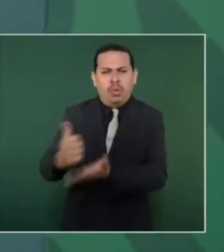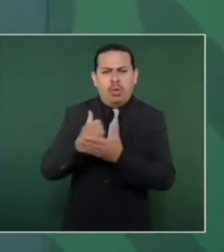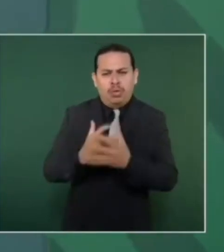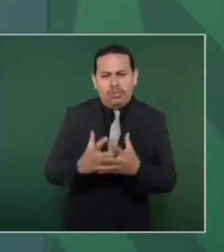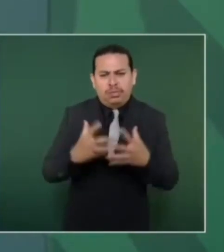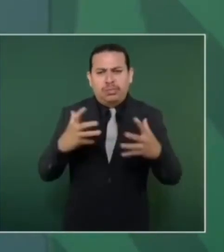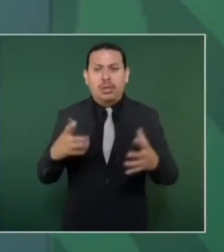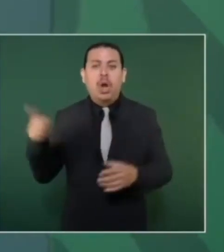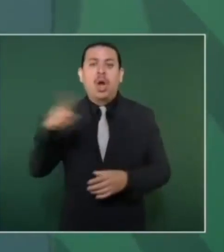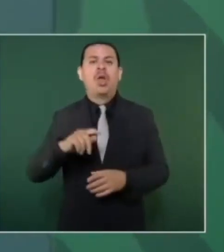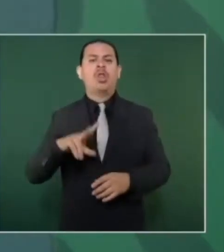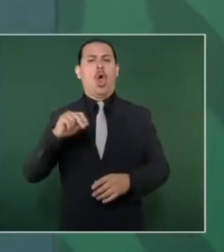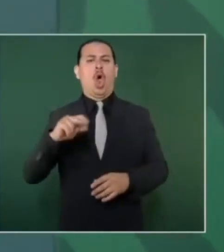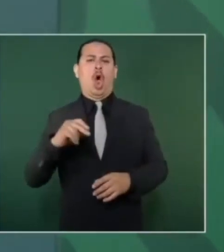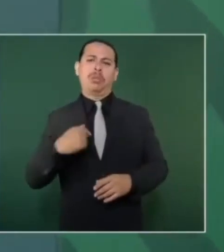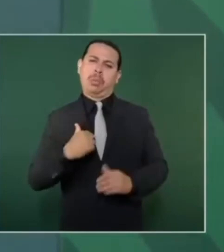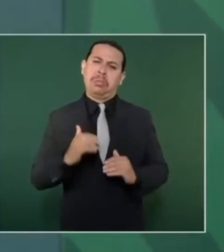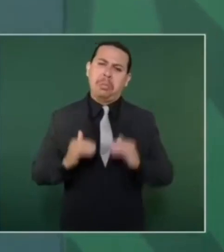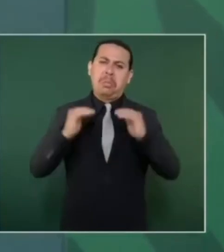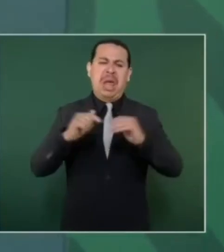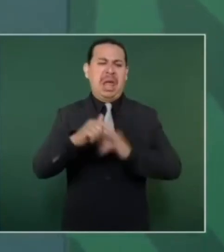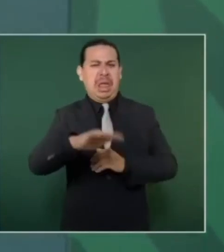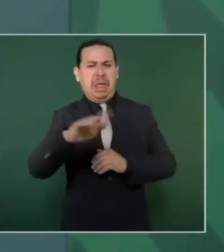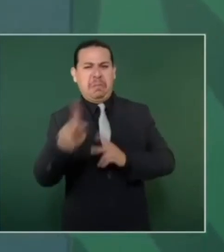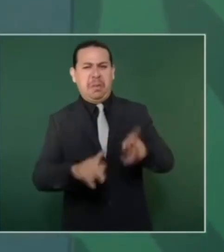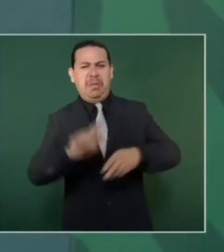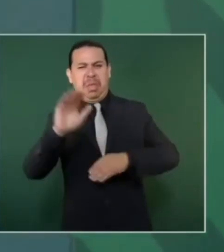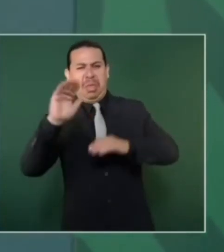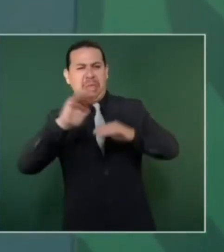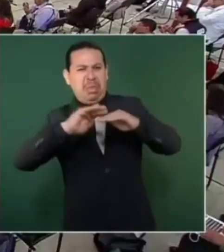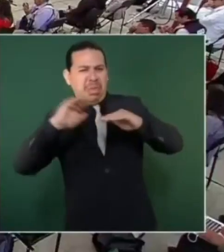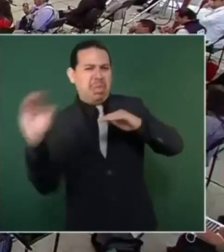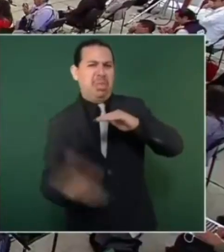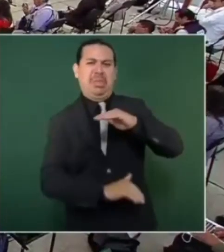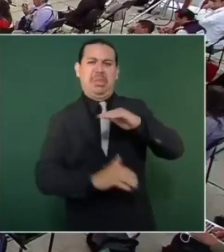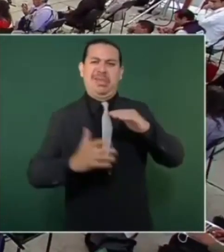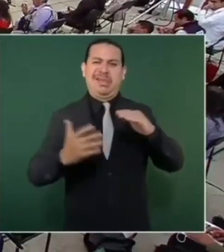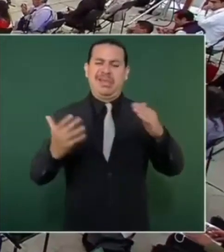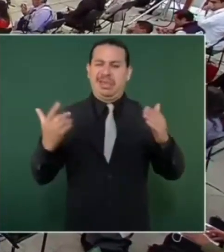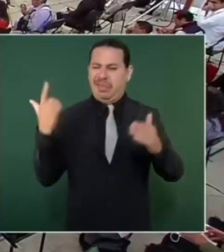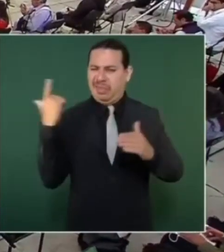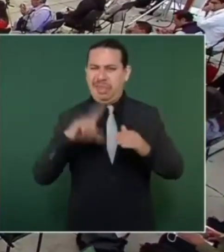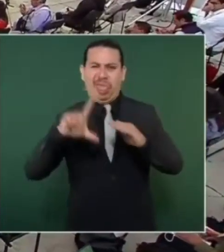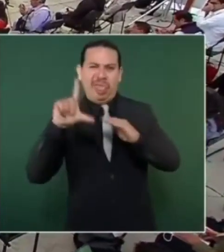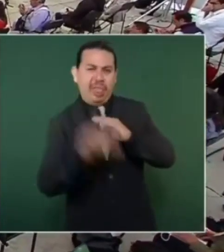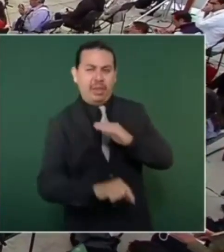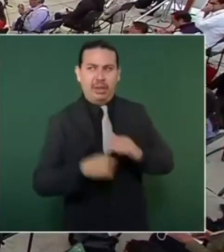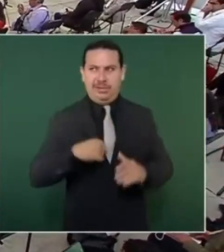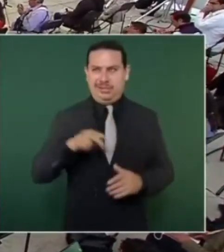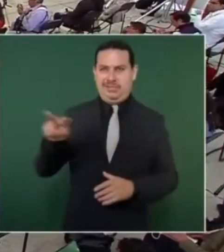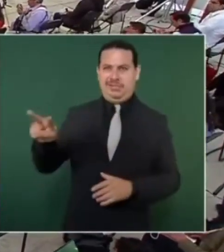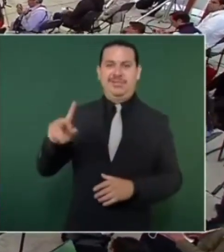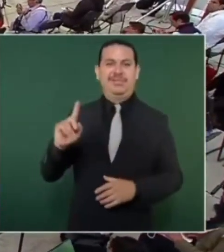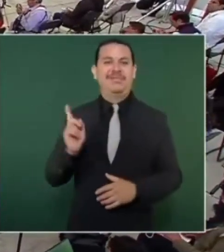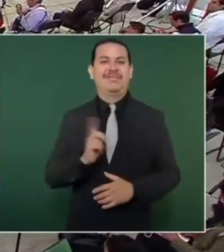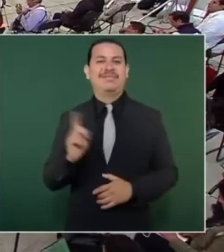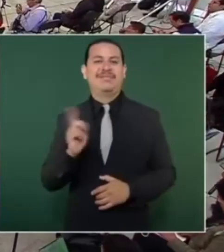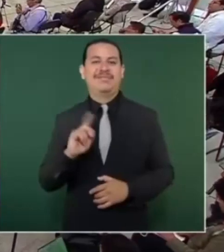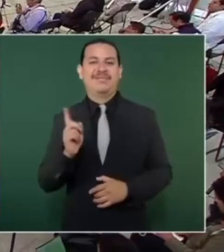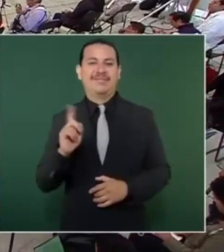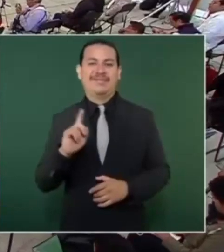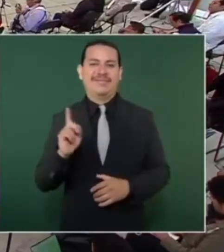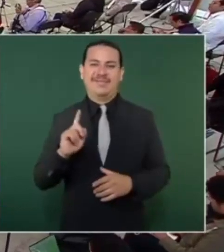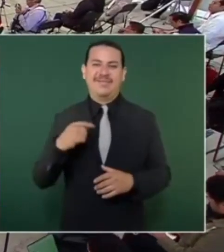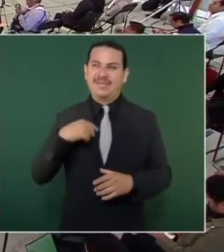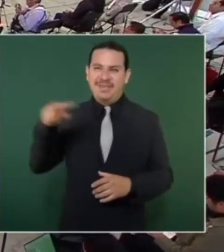clasistas, son racistas, además de muy corruptos e